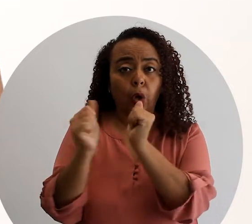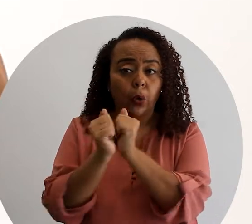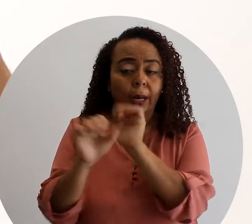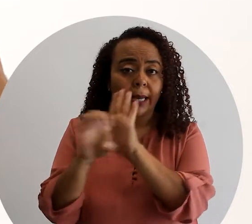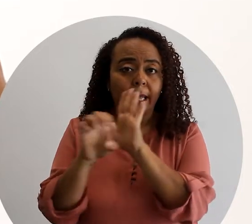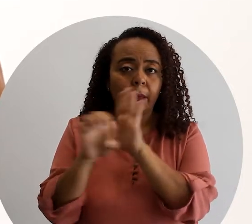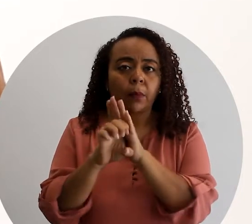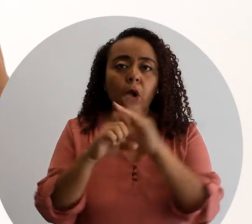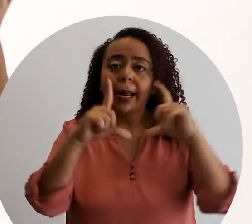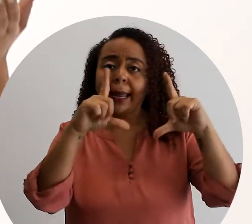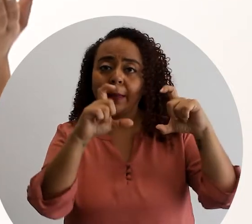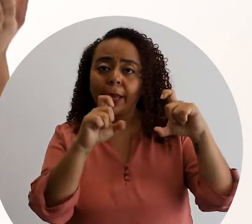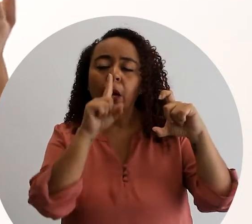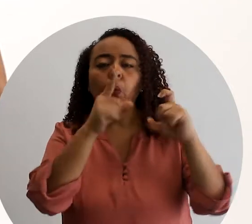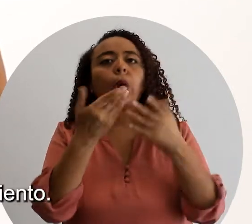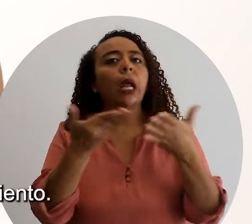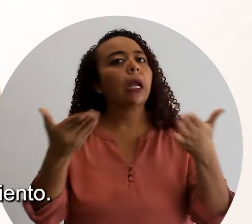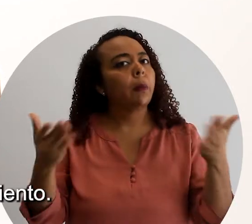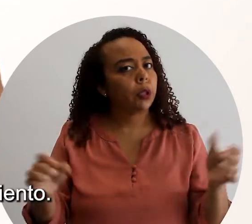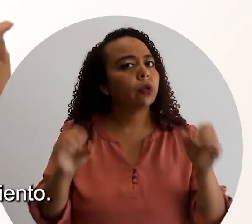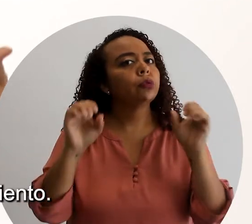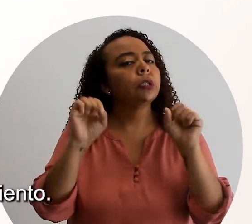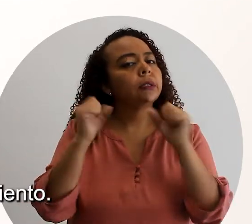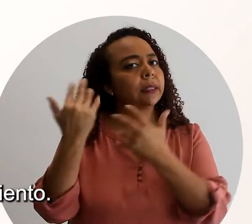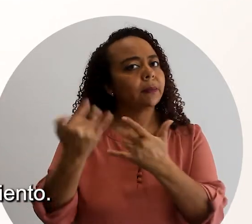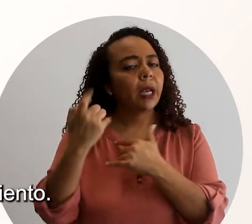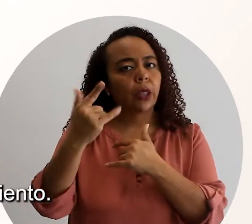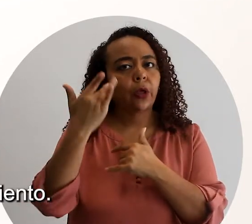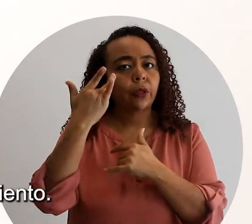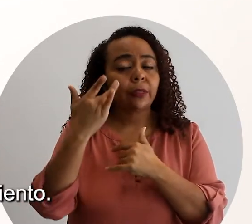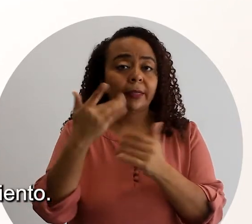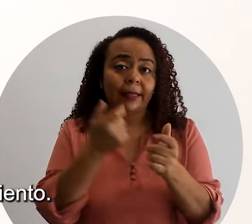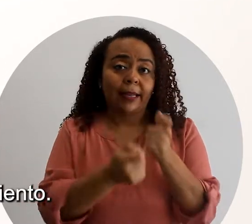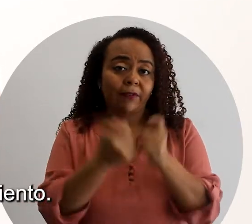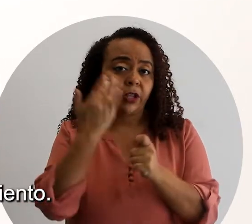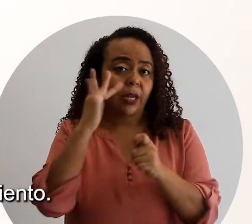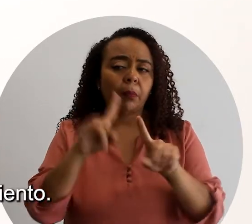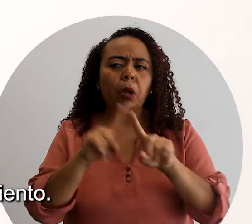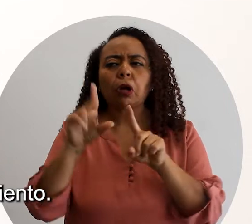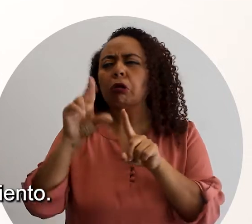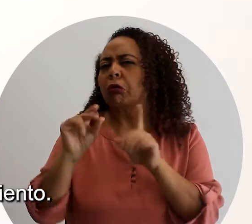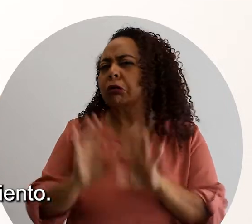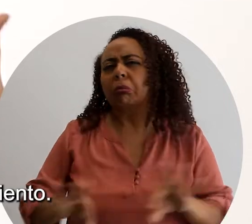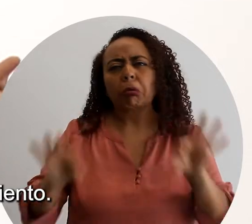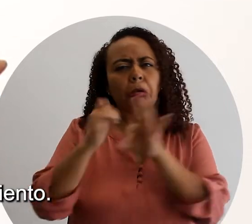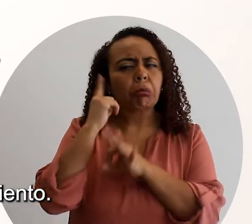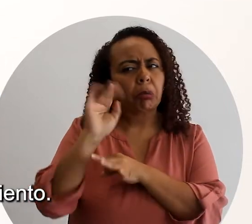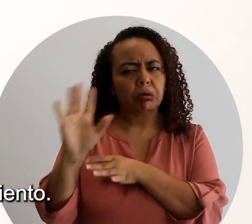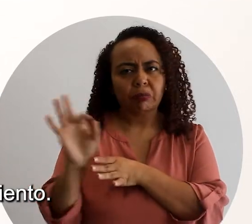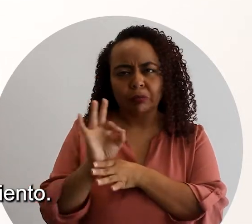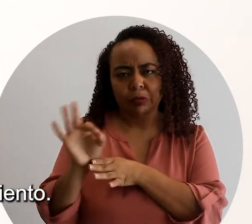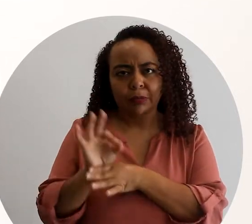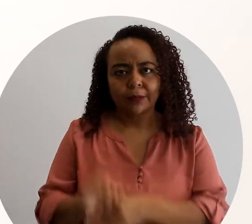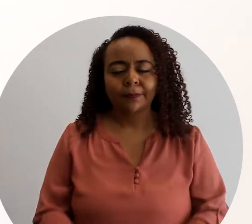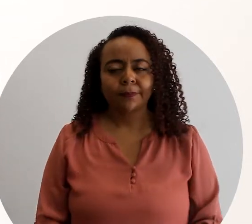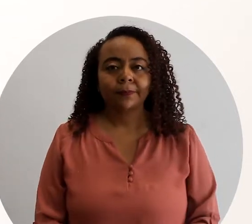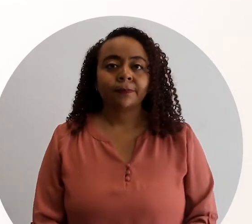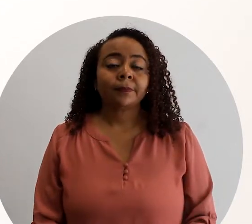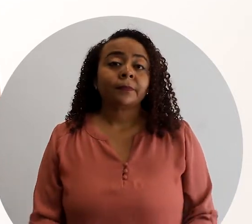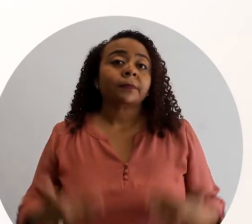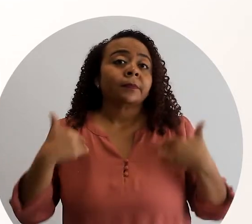la cámara es un elemento que se espera de un teléfono inteligente, pero que no es esencial para su funcionamiento.